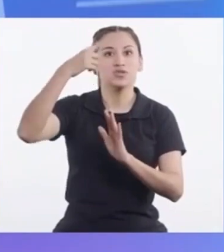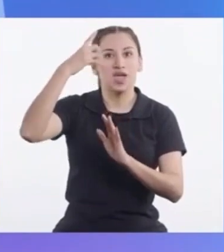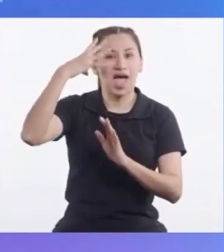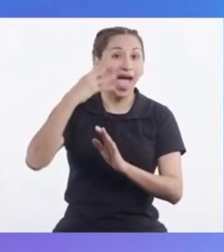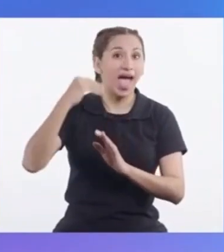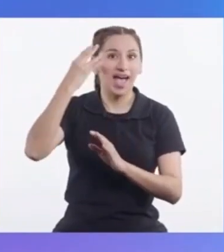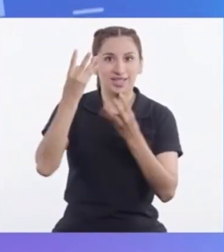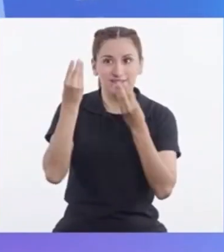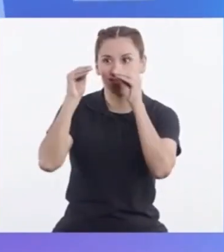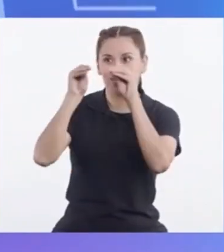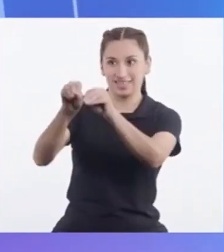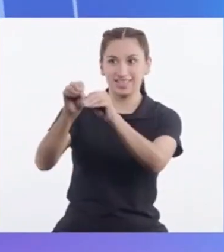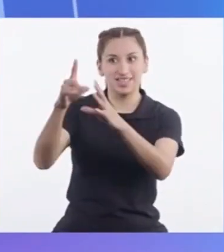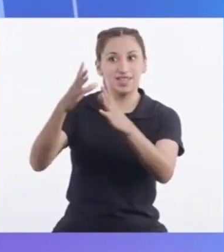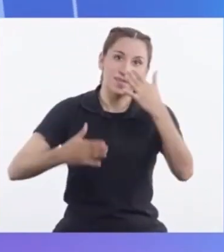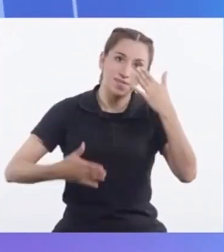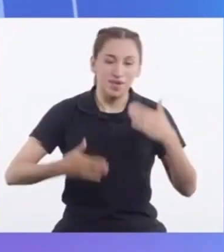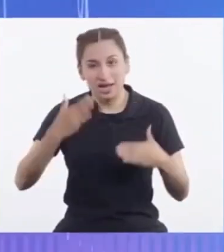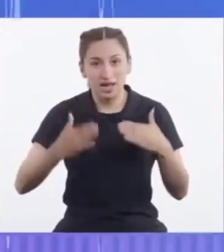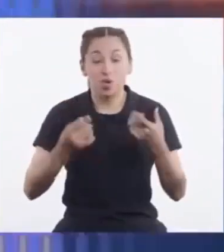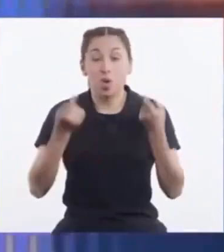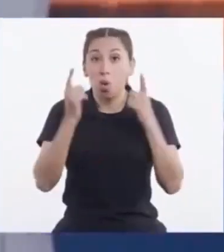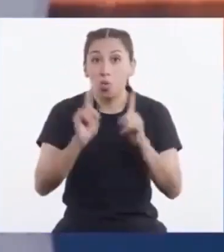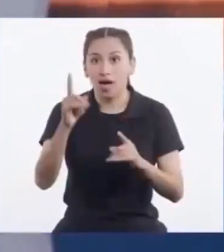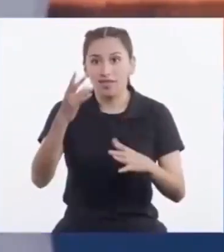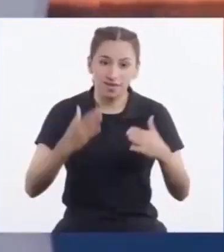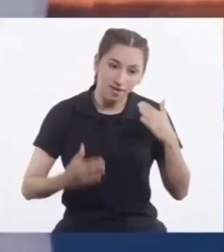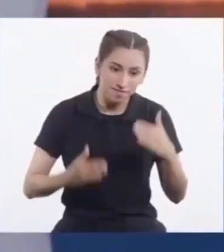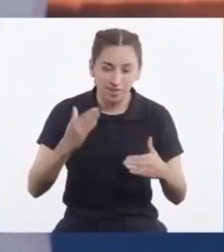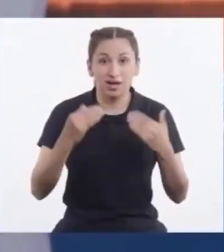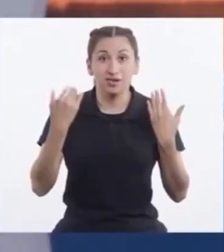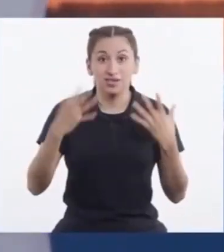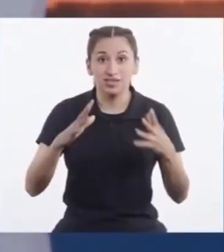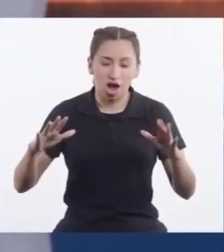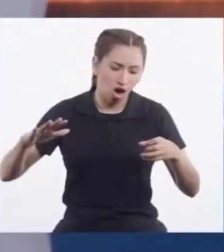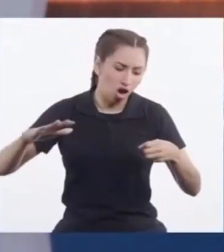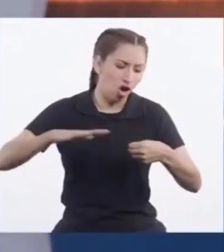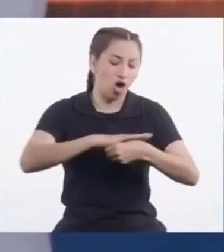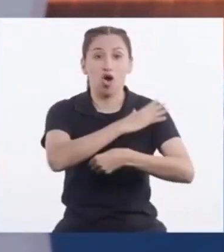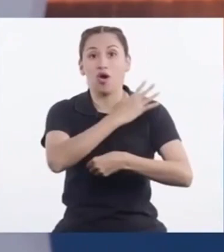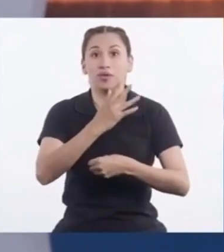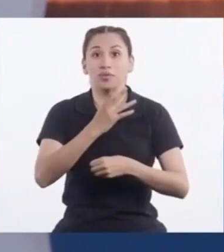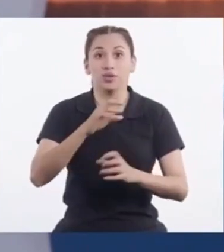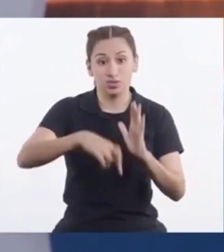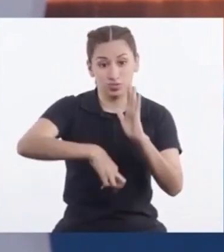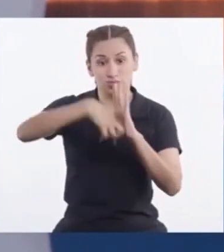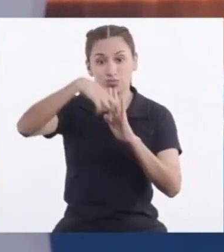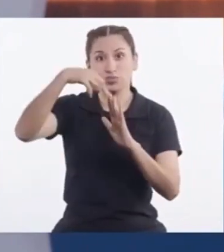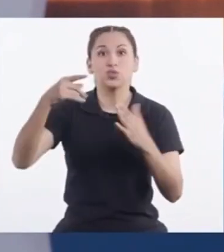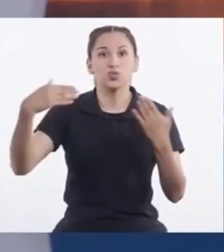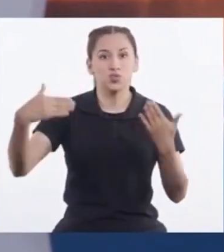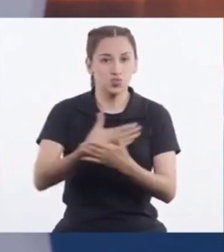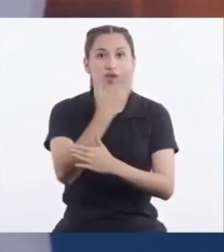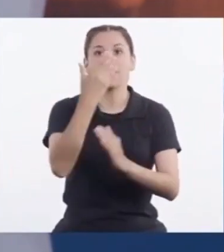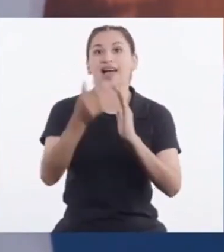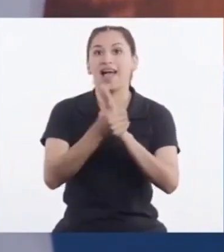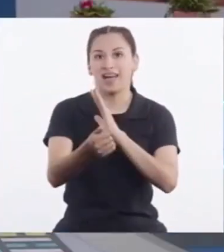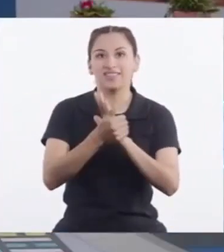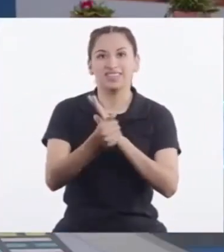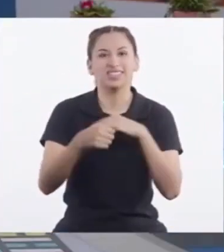Macabó Cuando Maca Complete los puntos Suficientes Podrá ganar Una nueva habilidad